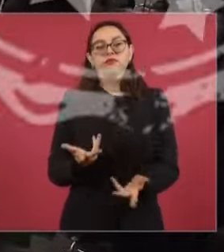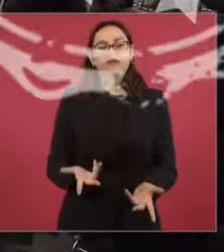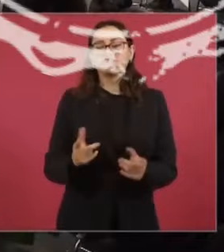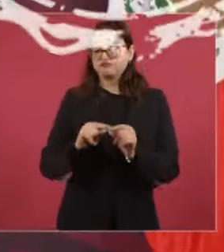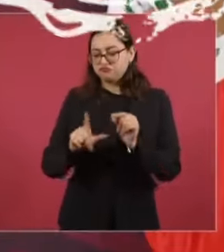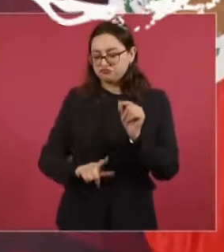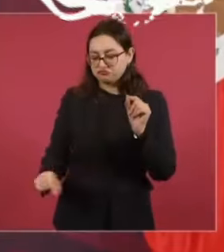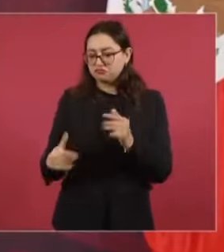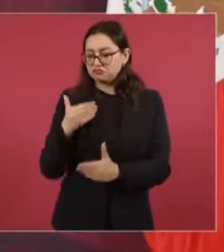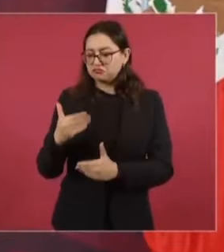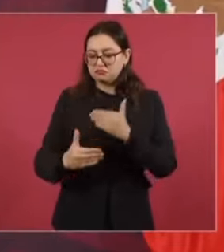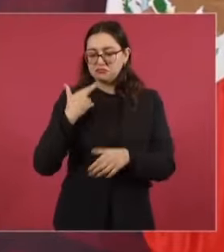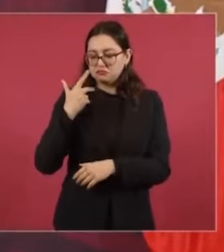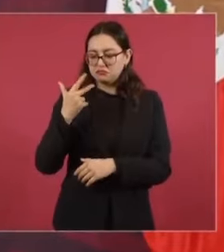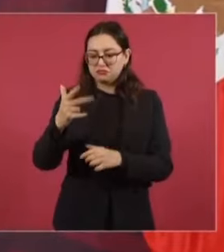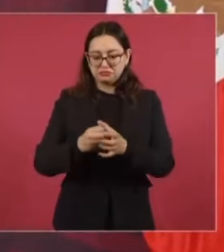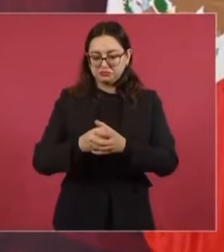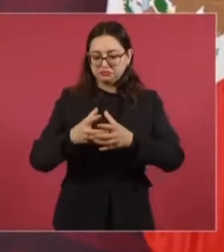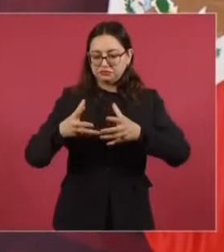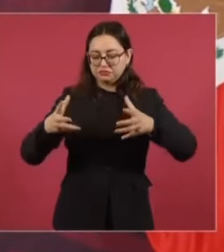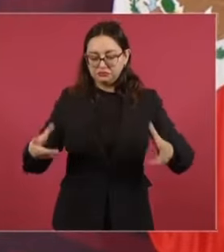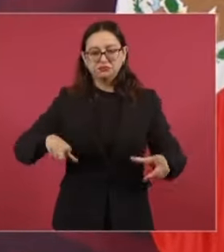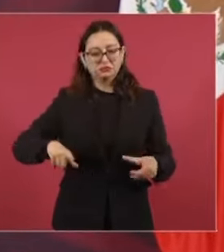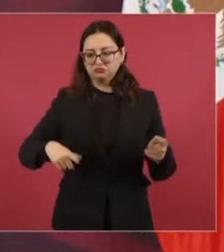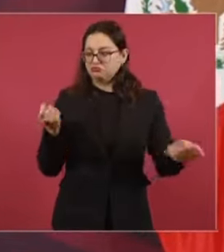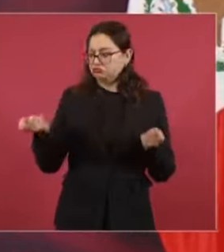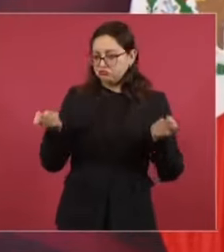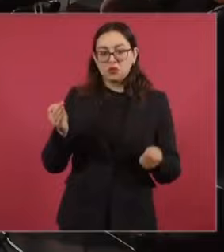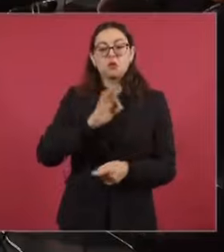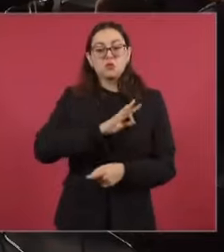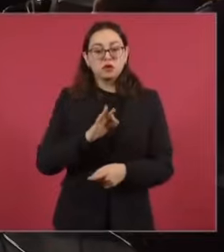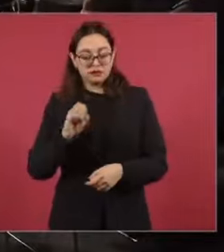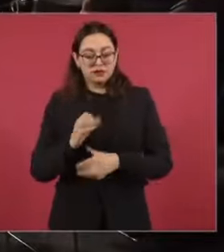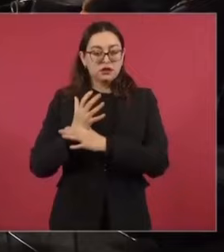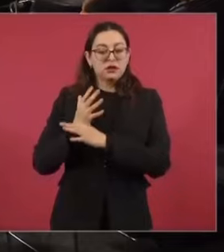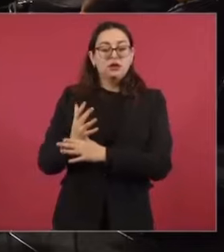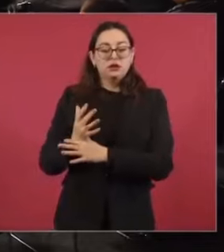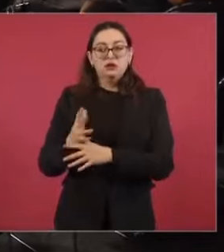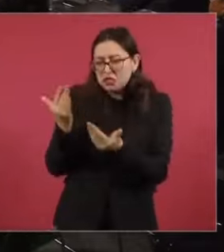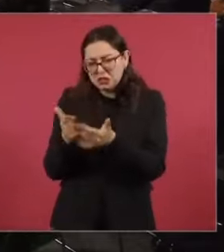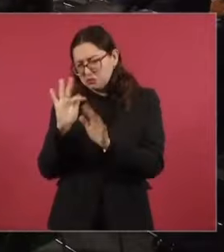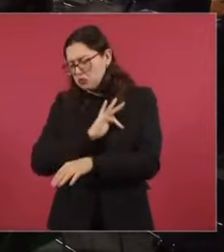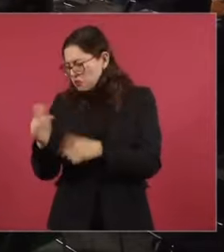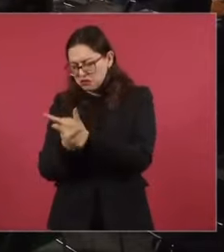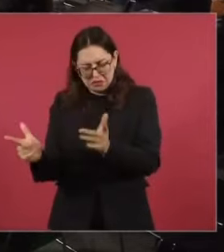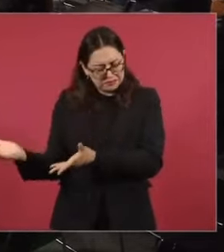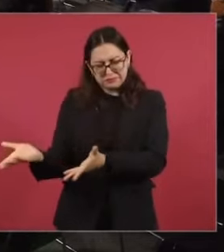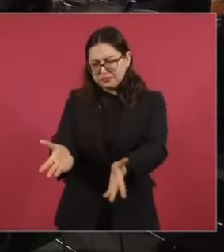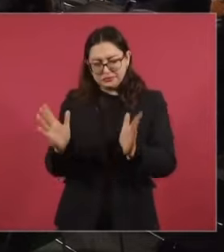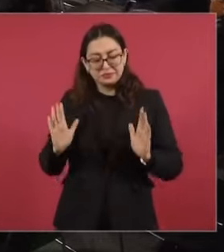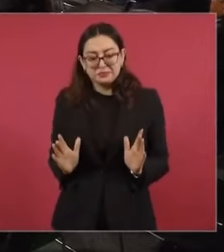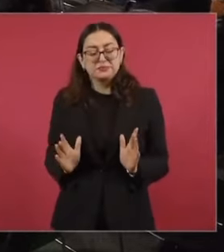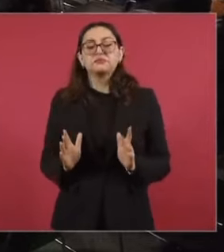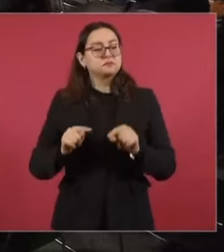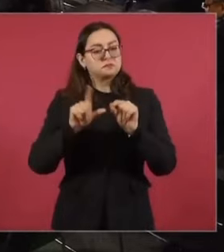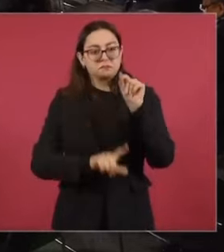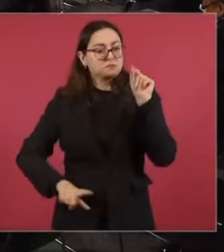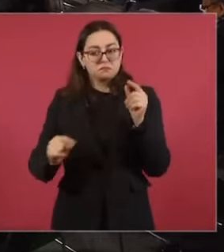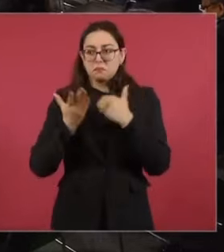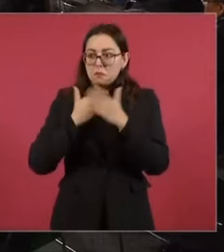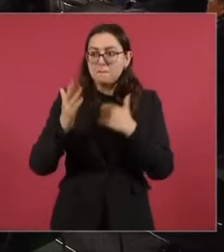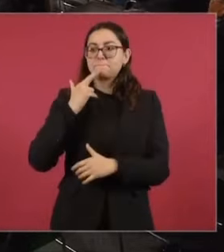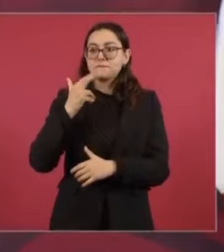El país va creciendo, no tenemos ingobernabilidad, esto que dijo aquí Francisco, no hay huelgas, pero el país va muy bien.